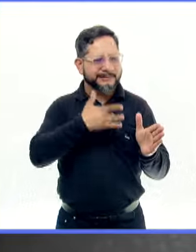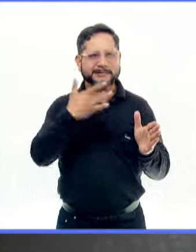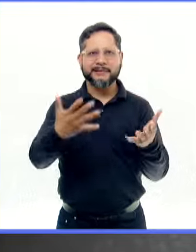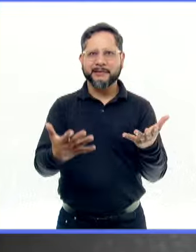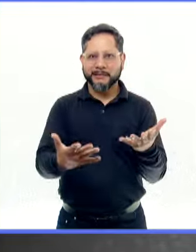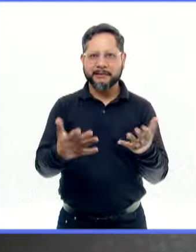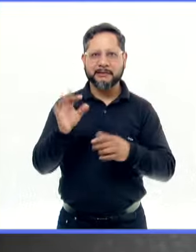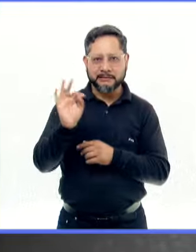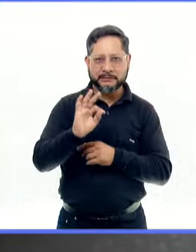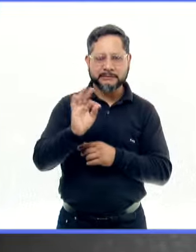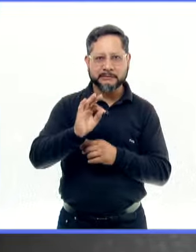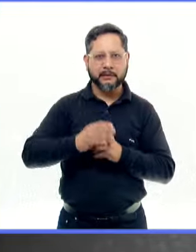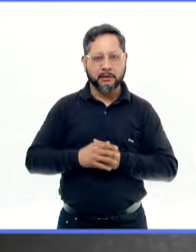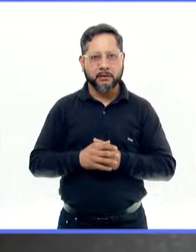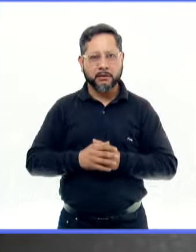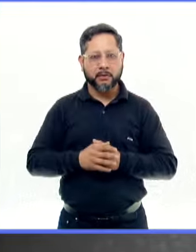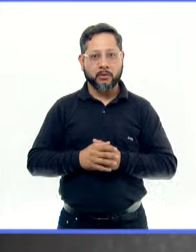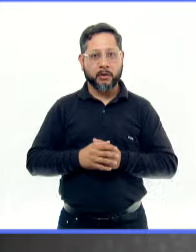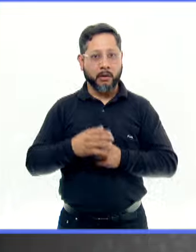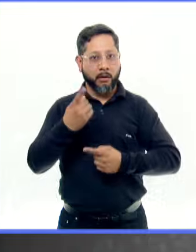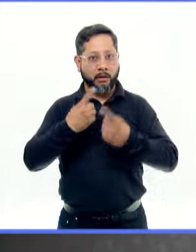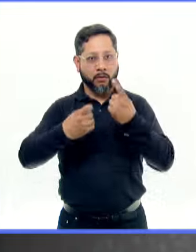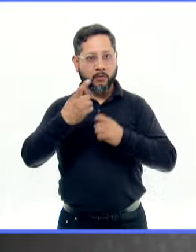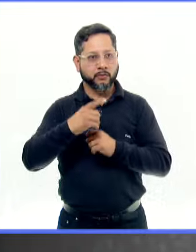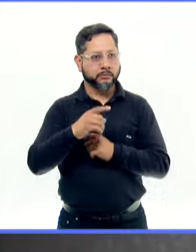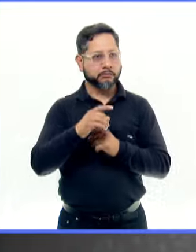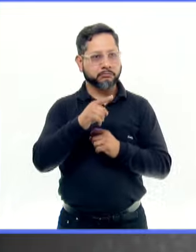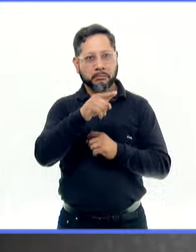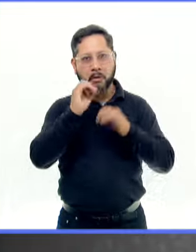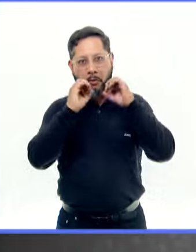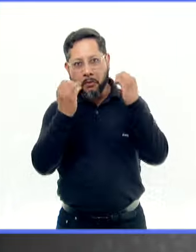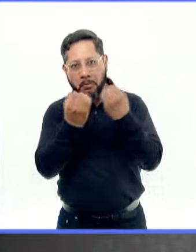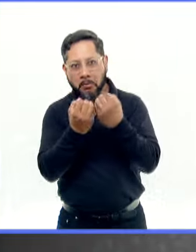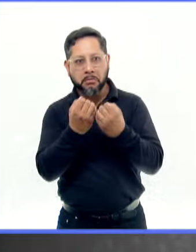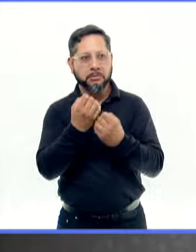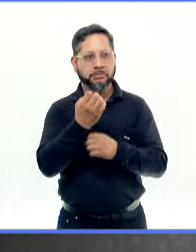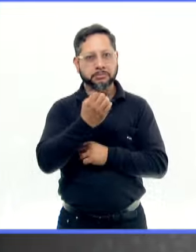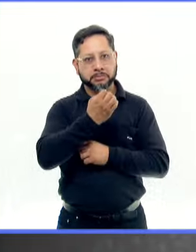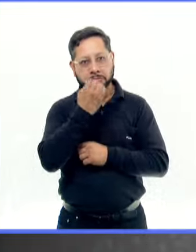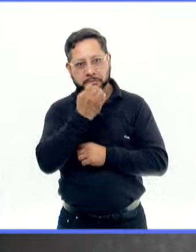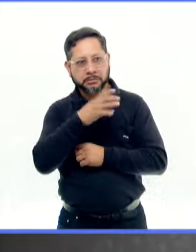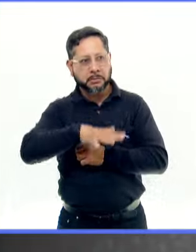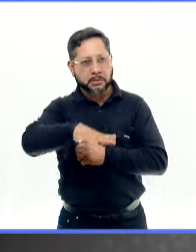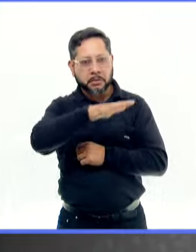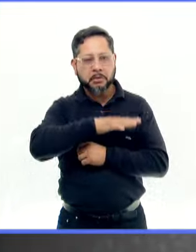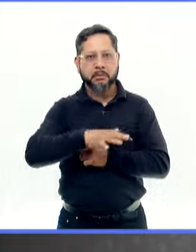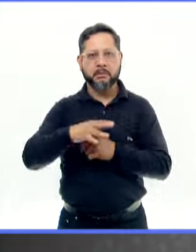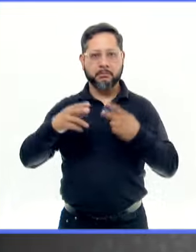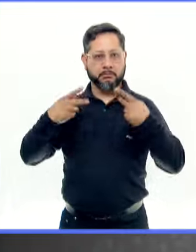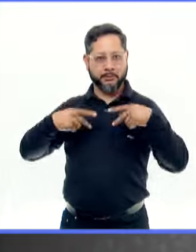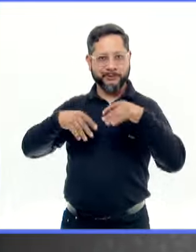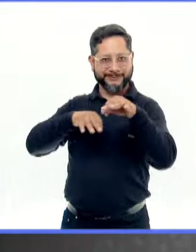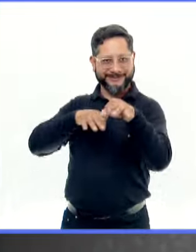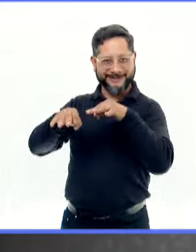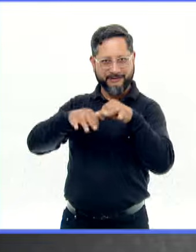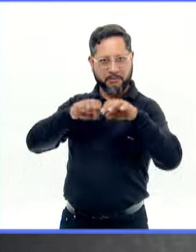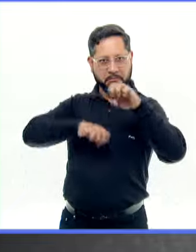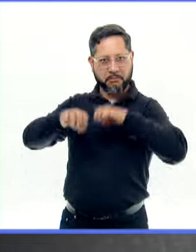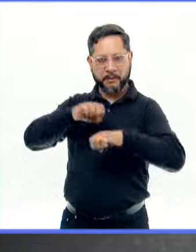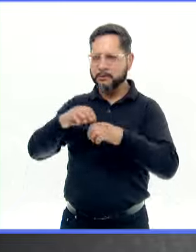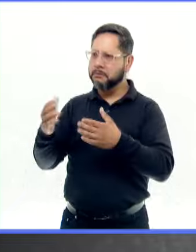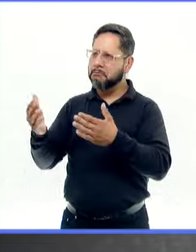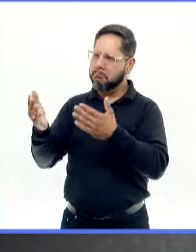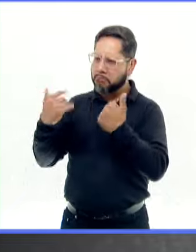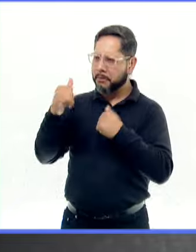ejemplo, a organizaciones educativas, a empleadores, es decir, hay personas que pueden cubrir